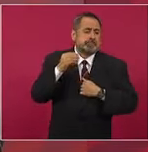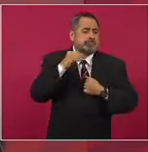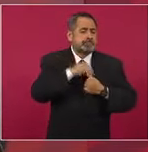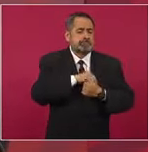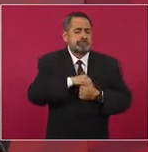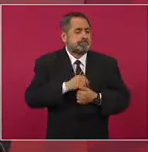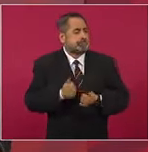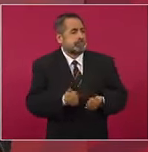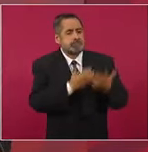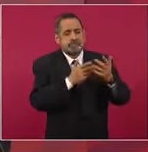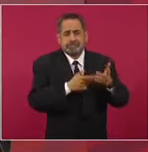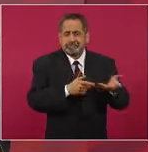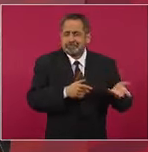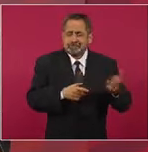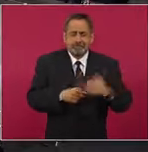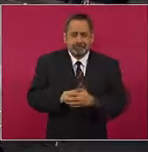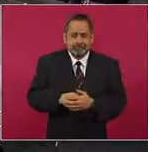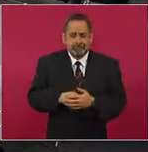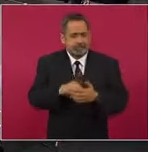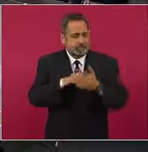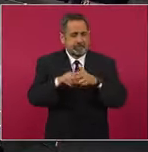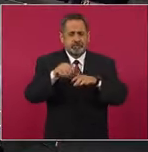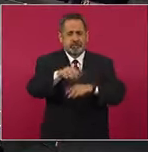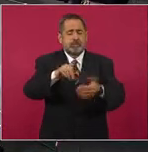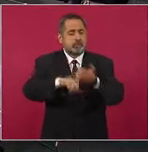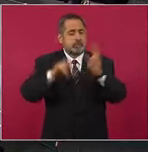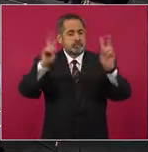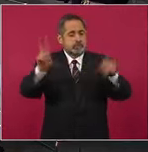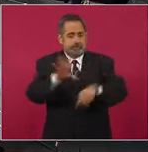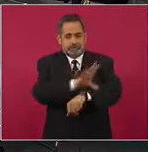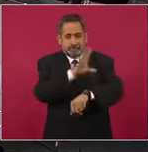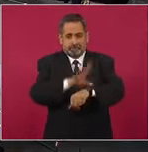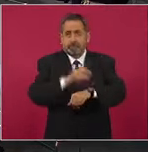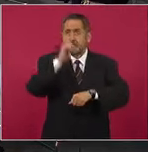Lo de la industria eléctrica, igual.